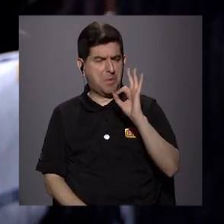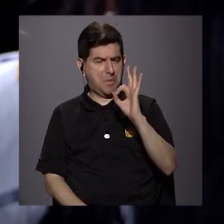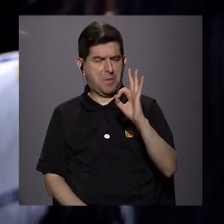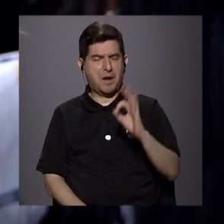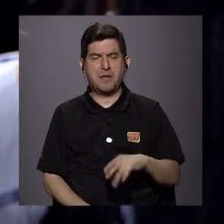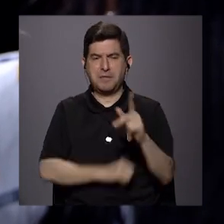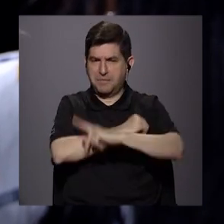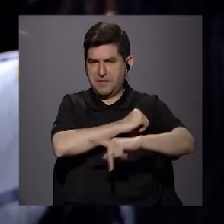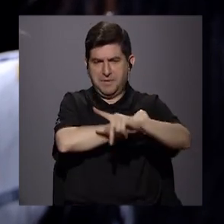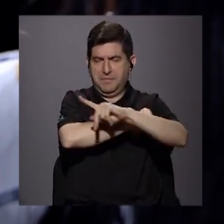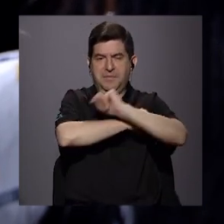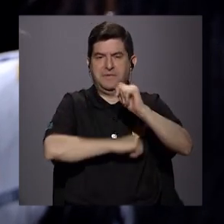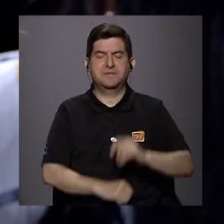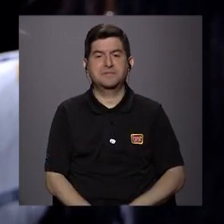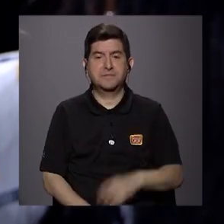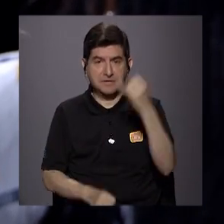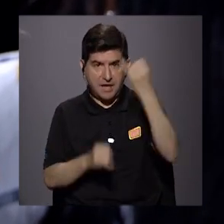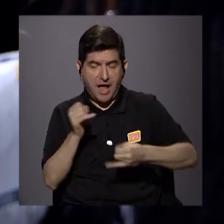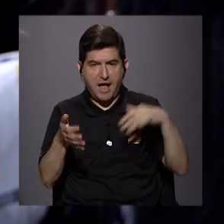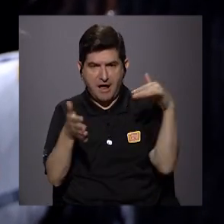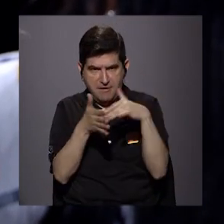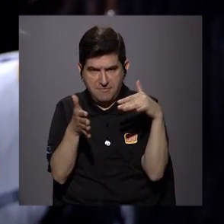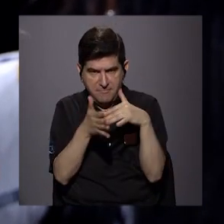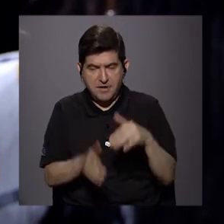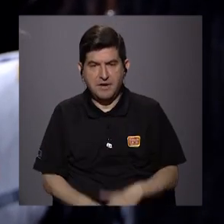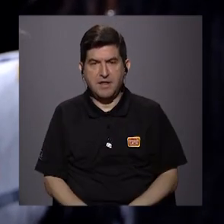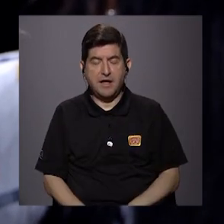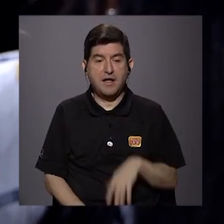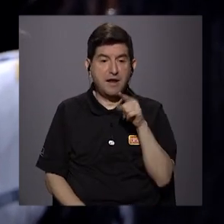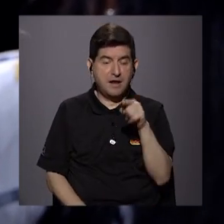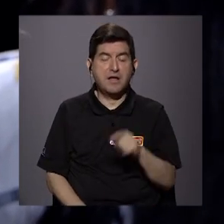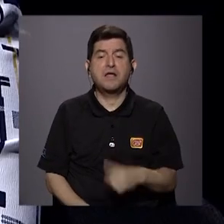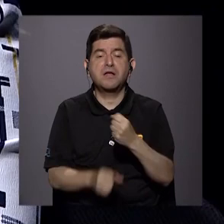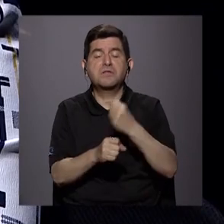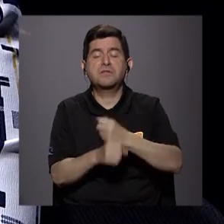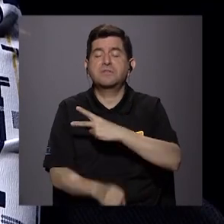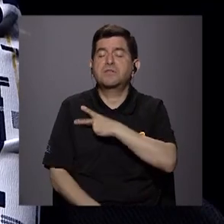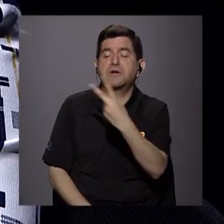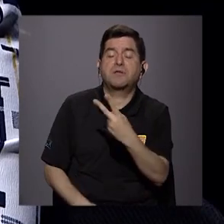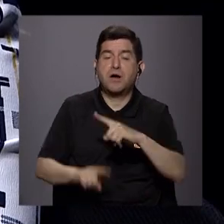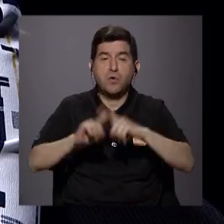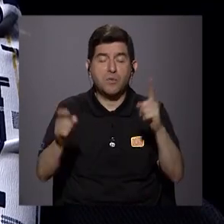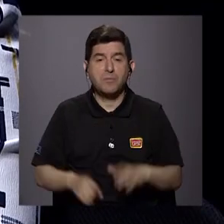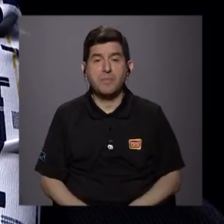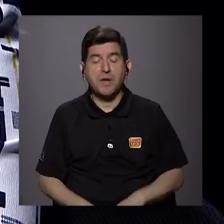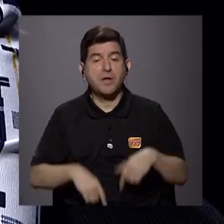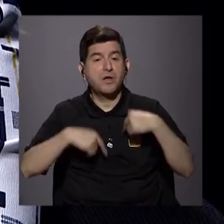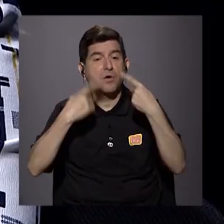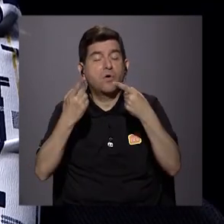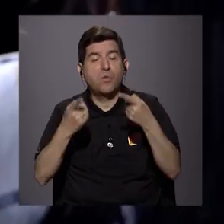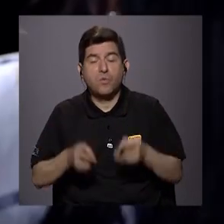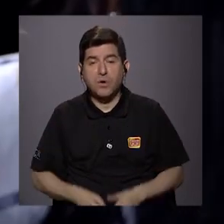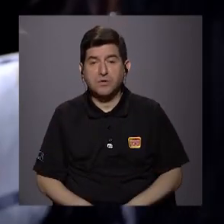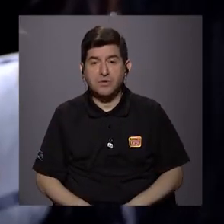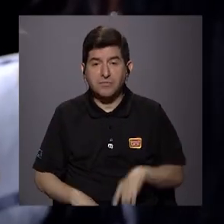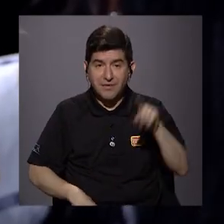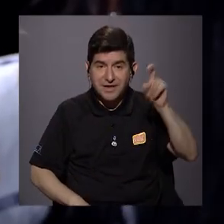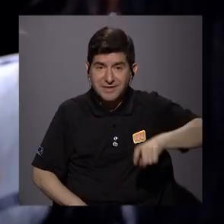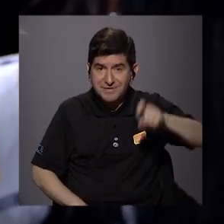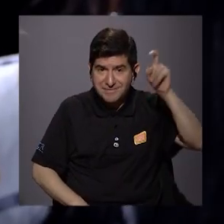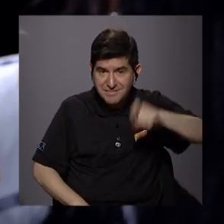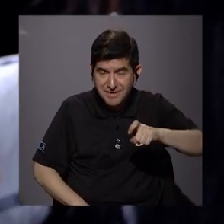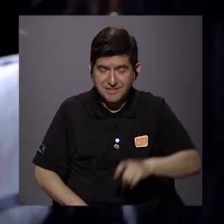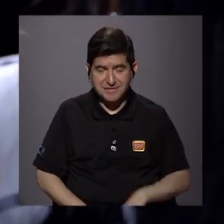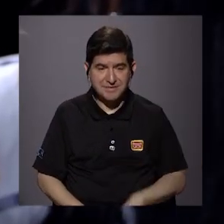de nuestro país. Termina sus estudios paralelamente y hizo voluntariado. Pero resulta que cuando sale a la calle, las necesidades